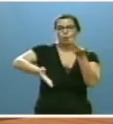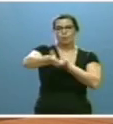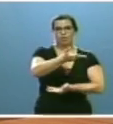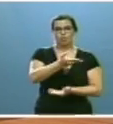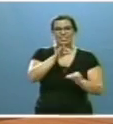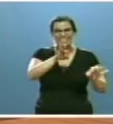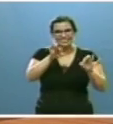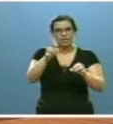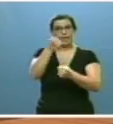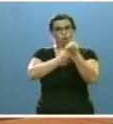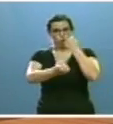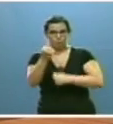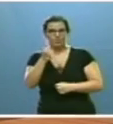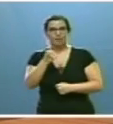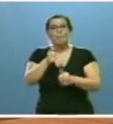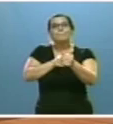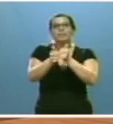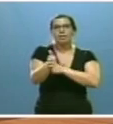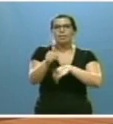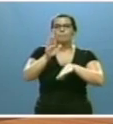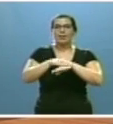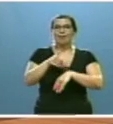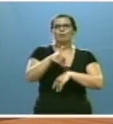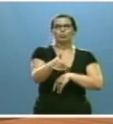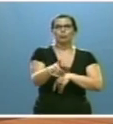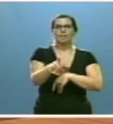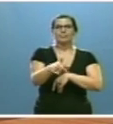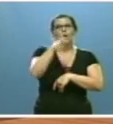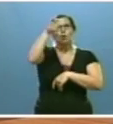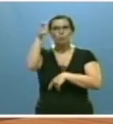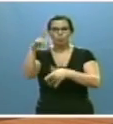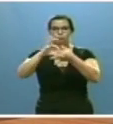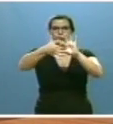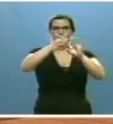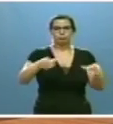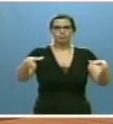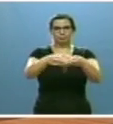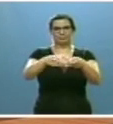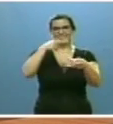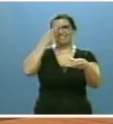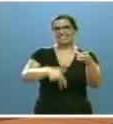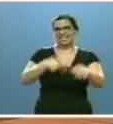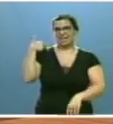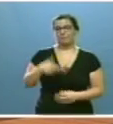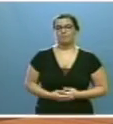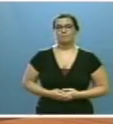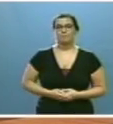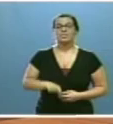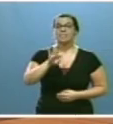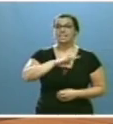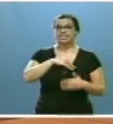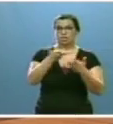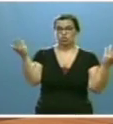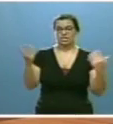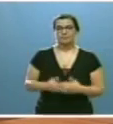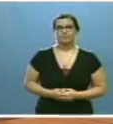y preferente a favor de las futuras mancomunidades de interés general. Señorías, también